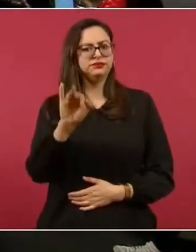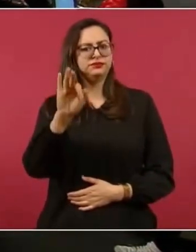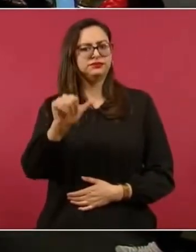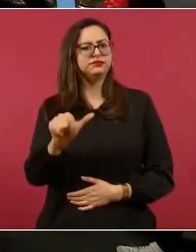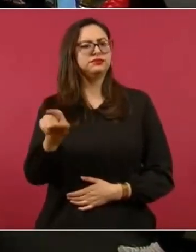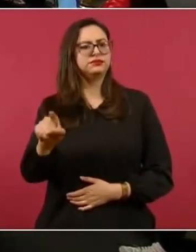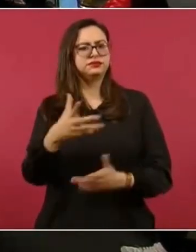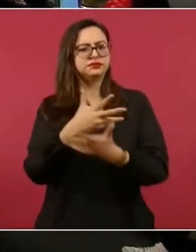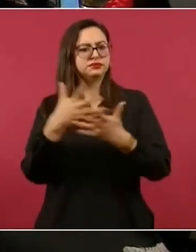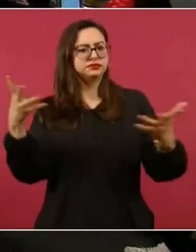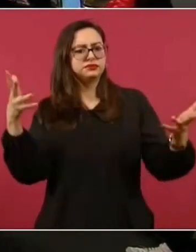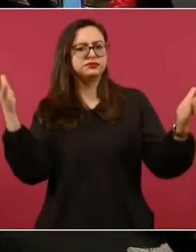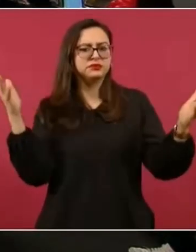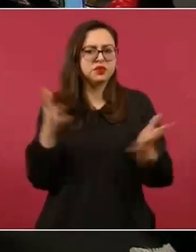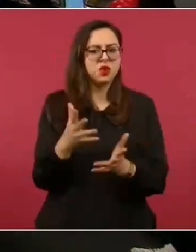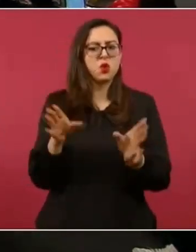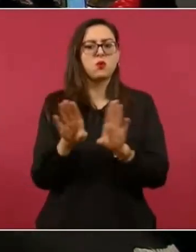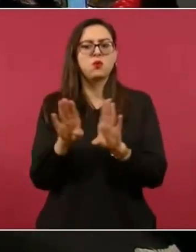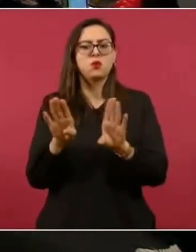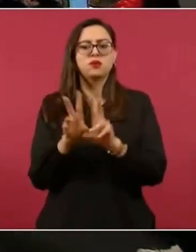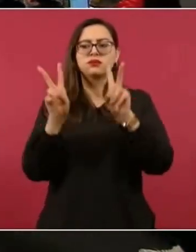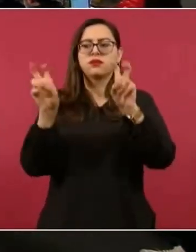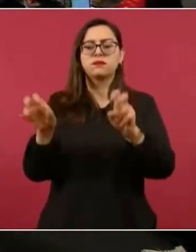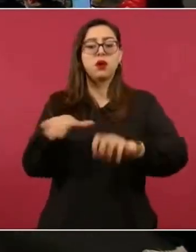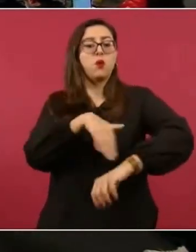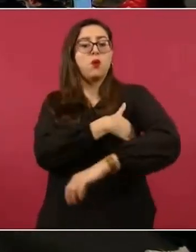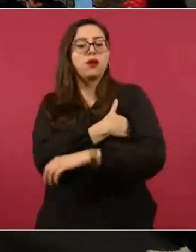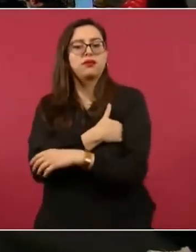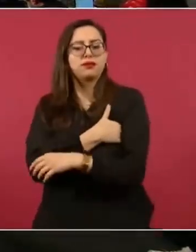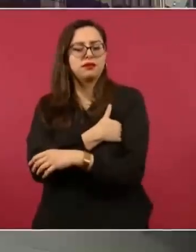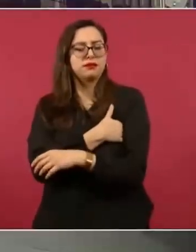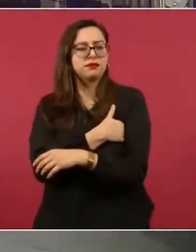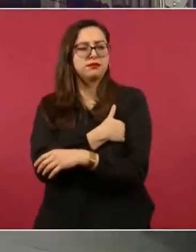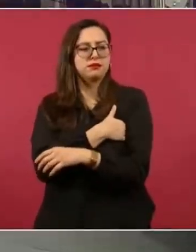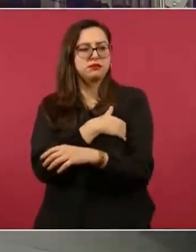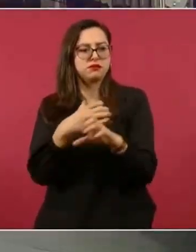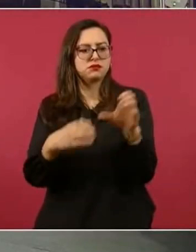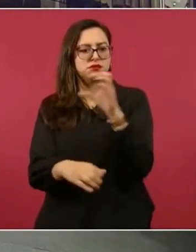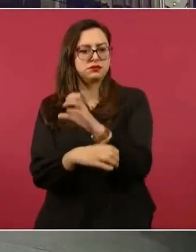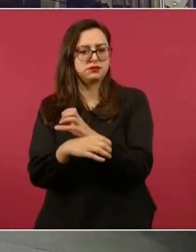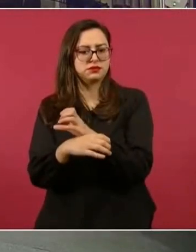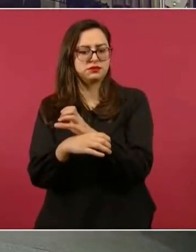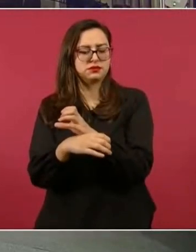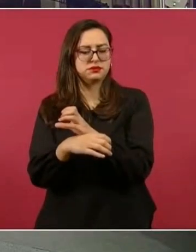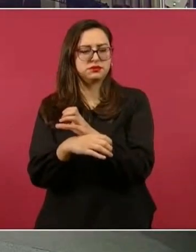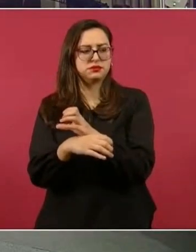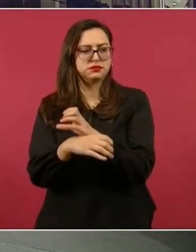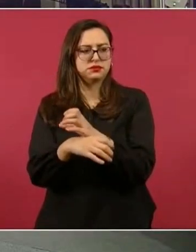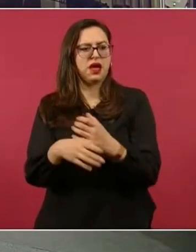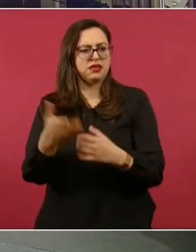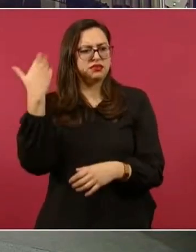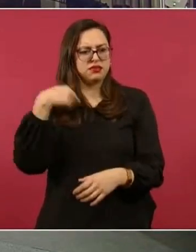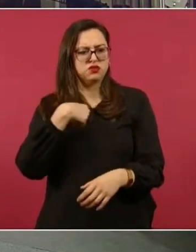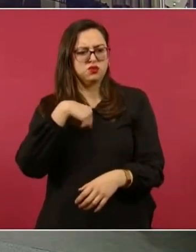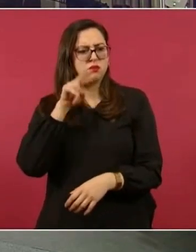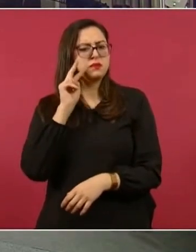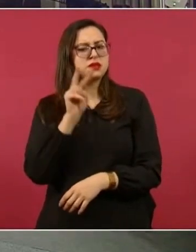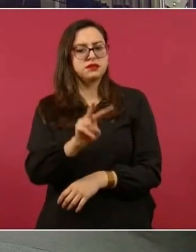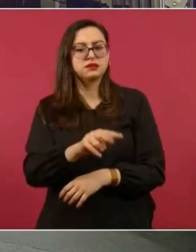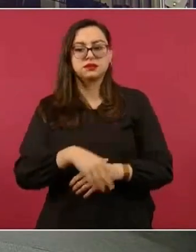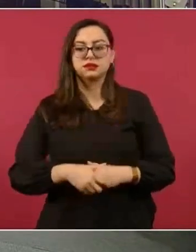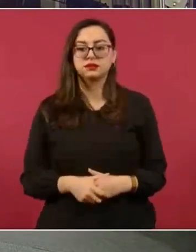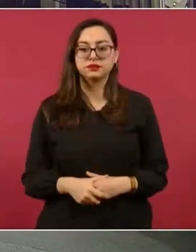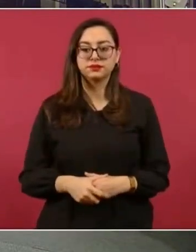de la parte esta, porque a mí me las mostraron, ¿de dónde? ¿de dónde? Sí.